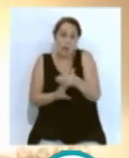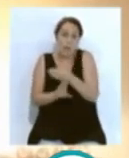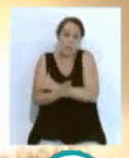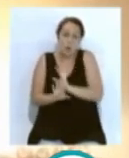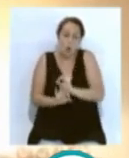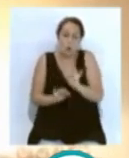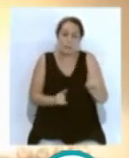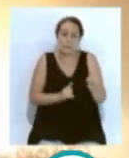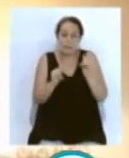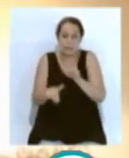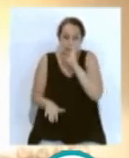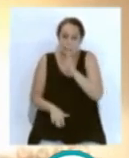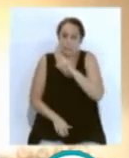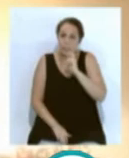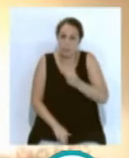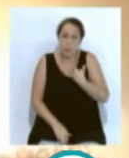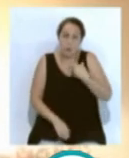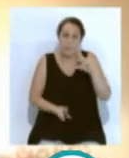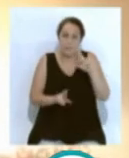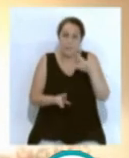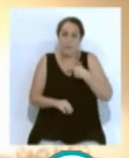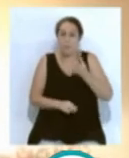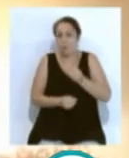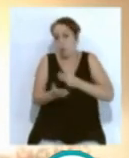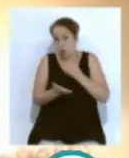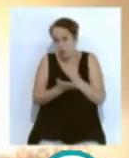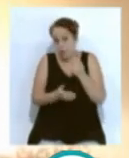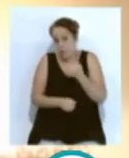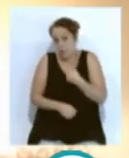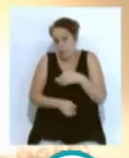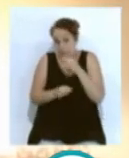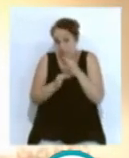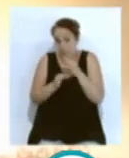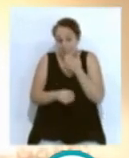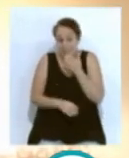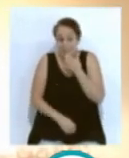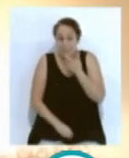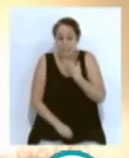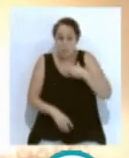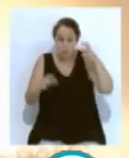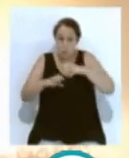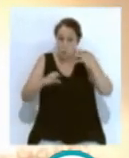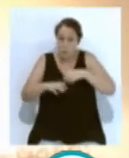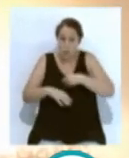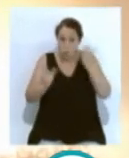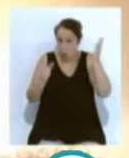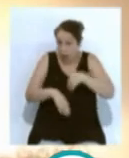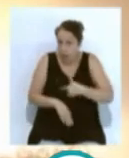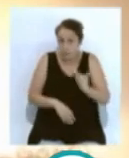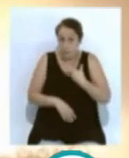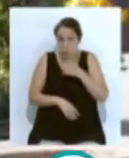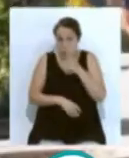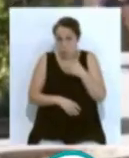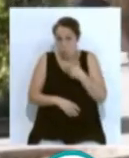Así que confiamos que ocurra lo mismo y por lo menos el mes de septiembre, si no viene alguna lluvia por medio que los tropee, pues también puede ser